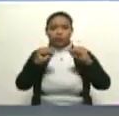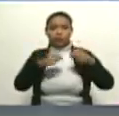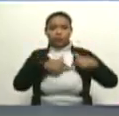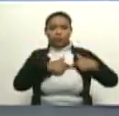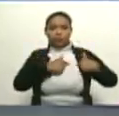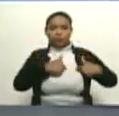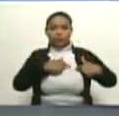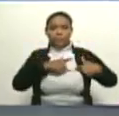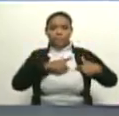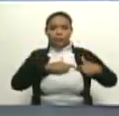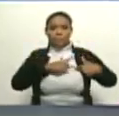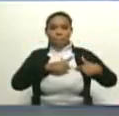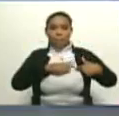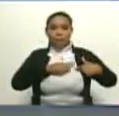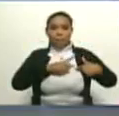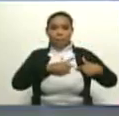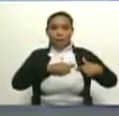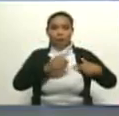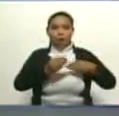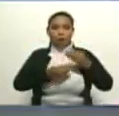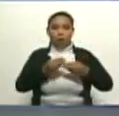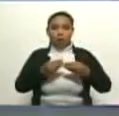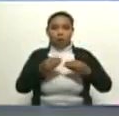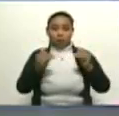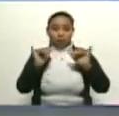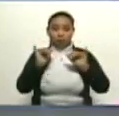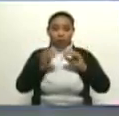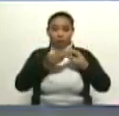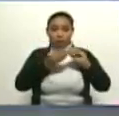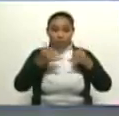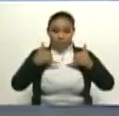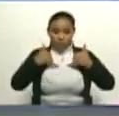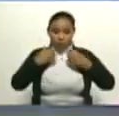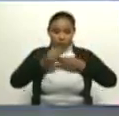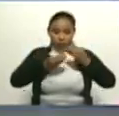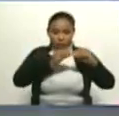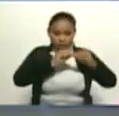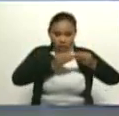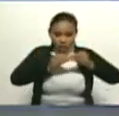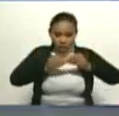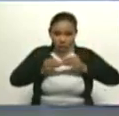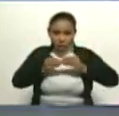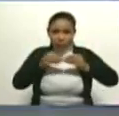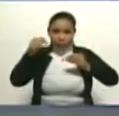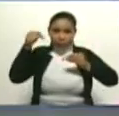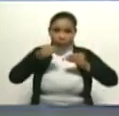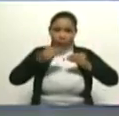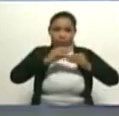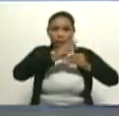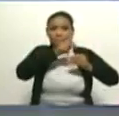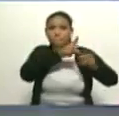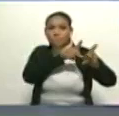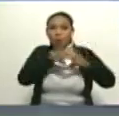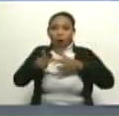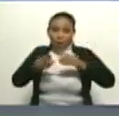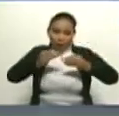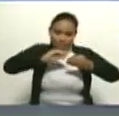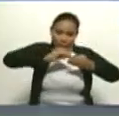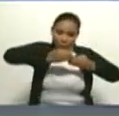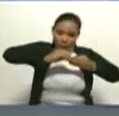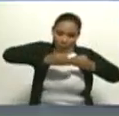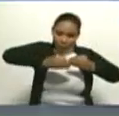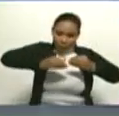Por supuesto, uno hace la programación y uno le da los parámetros entre los cuales ese sistema debe